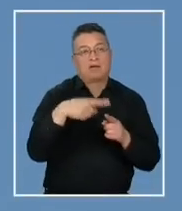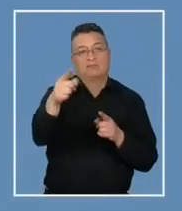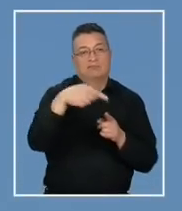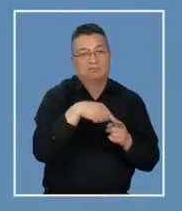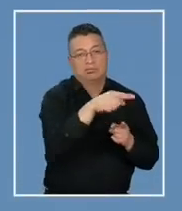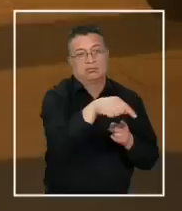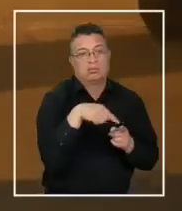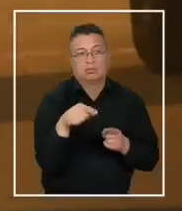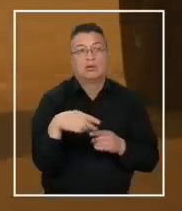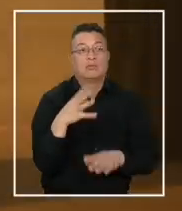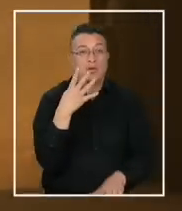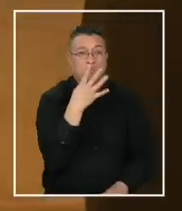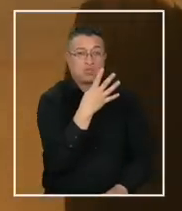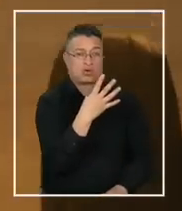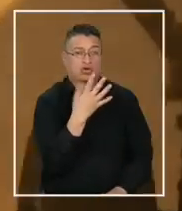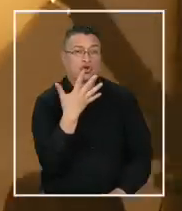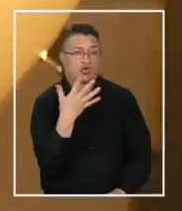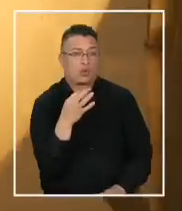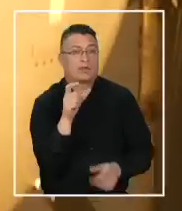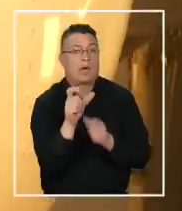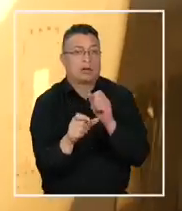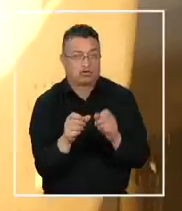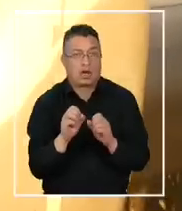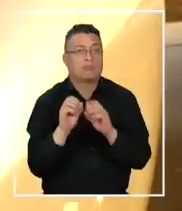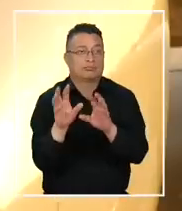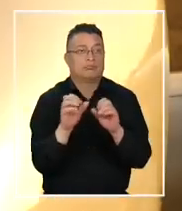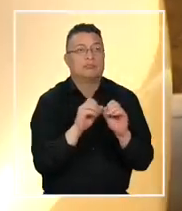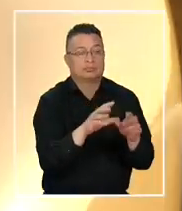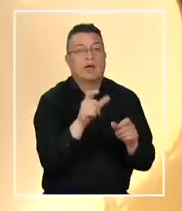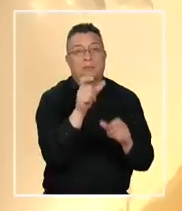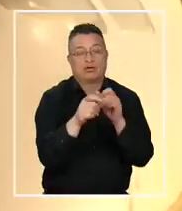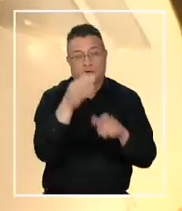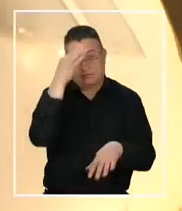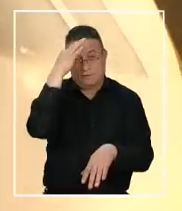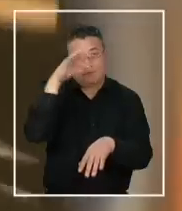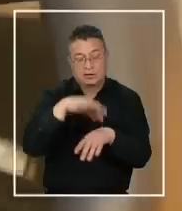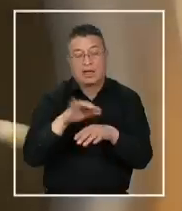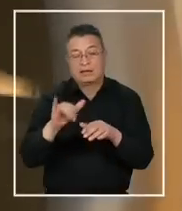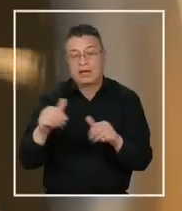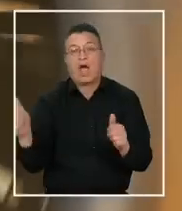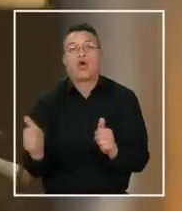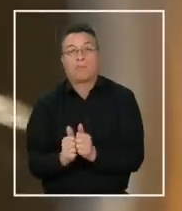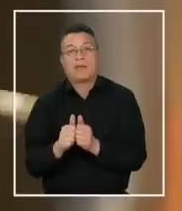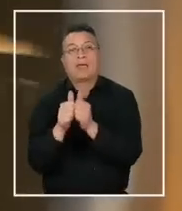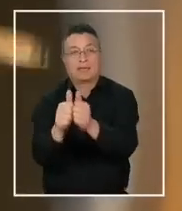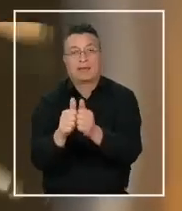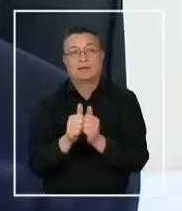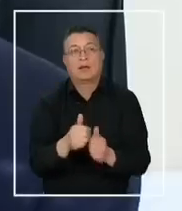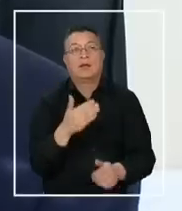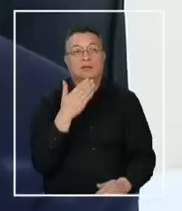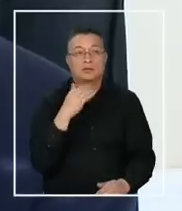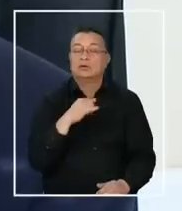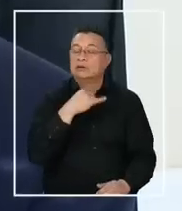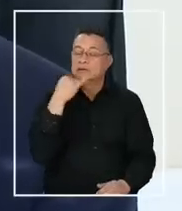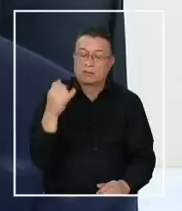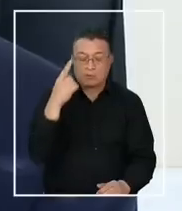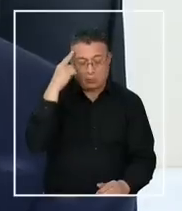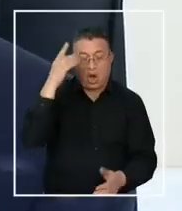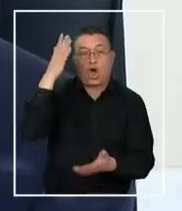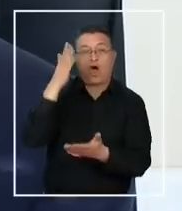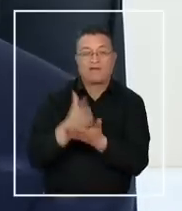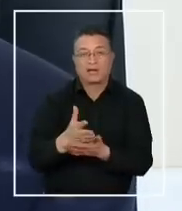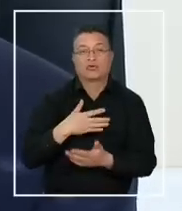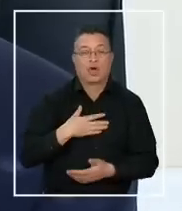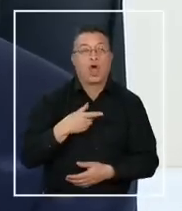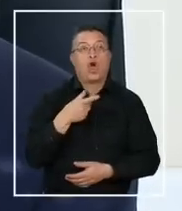año han trasladado a 450 personas, incluyendo pacientes y sus acompañantes. En toda compra estamos obligados a